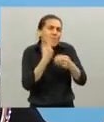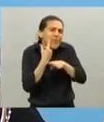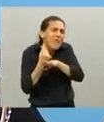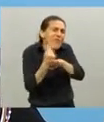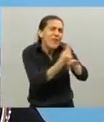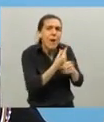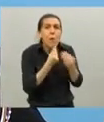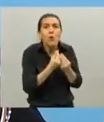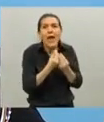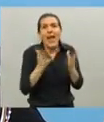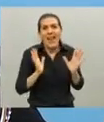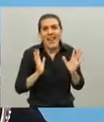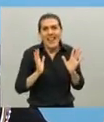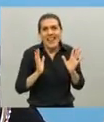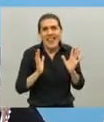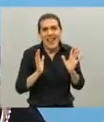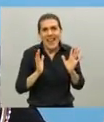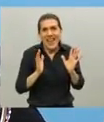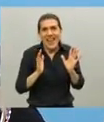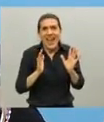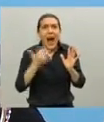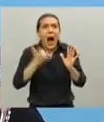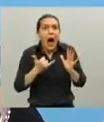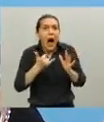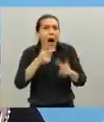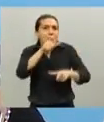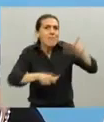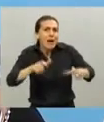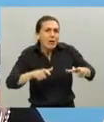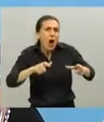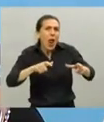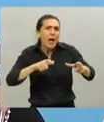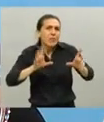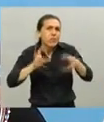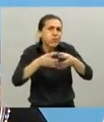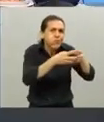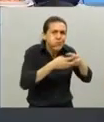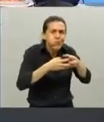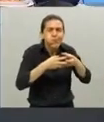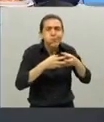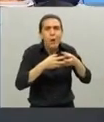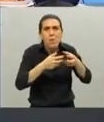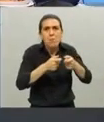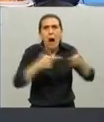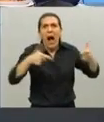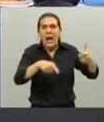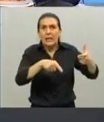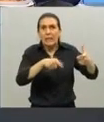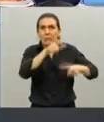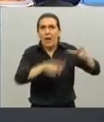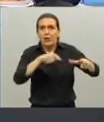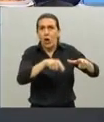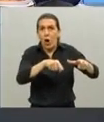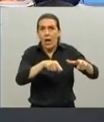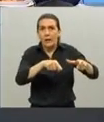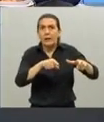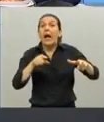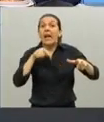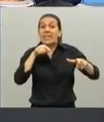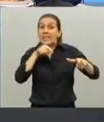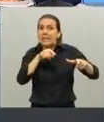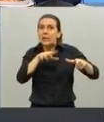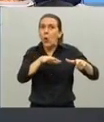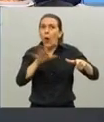gente existe, donde la densidad demográfica es más alta. Y eso se observó